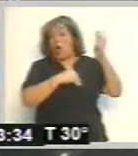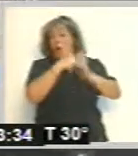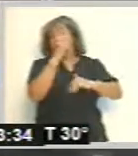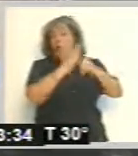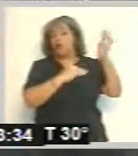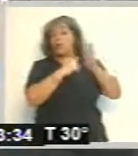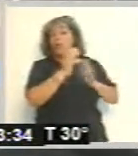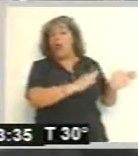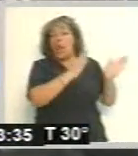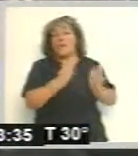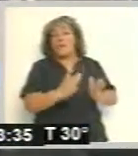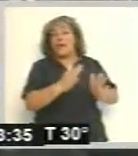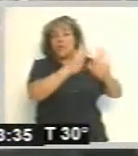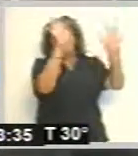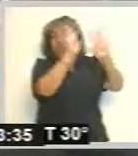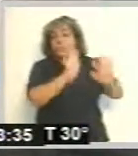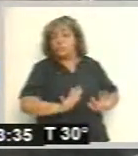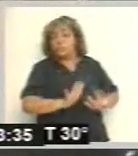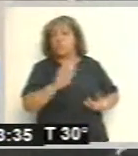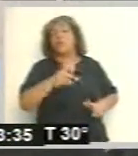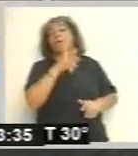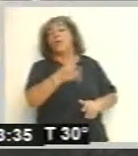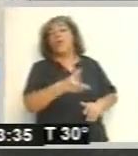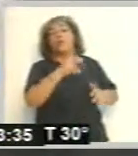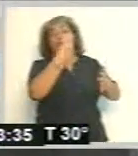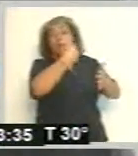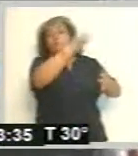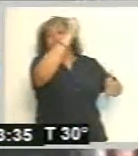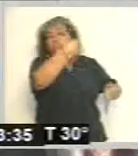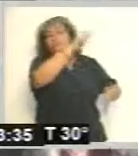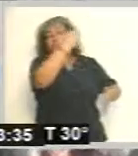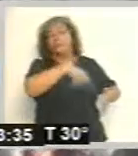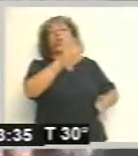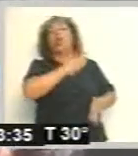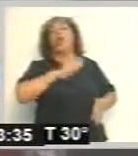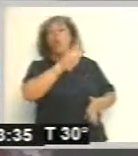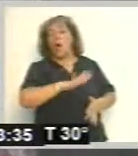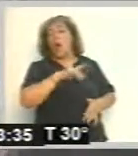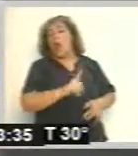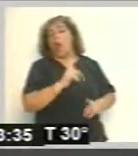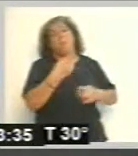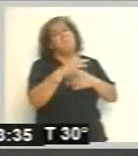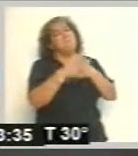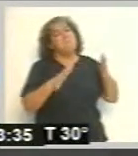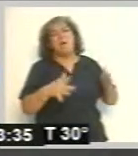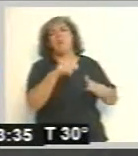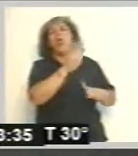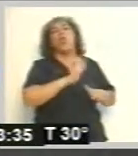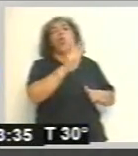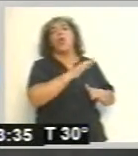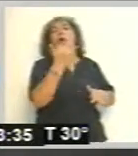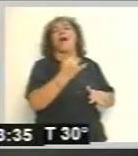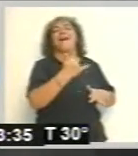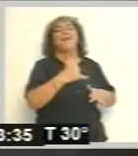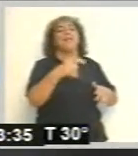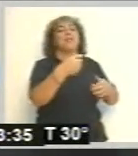que es la etapa de la mampostería, estamos hablando del revoque de estos sectores, aproximadamente los espacios tienen